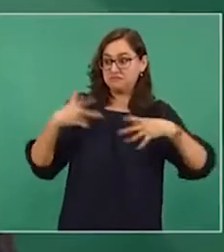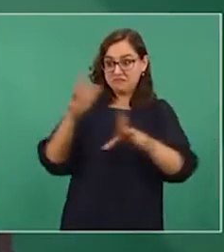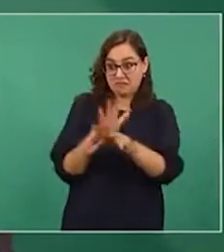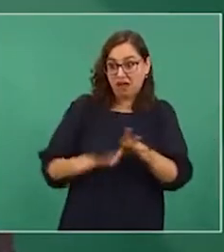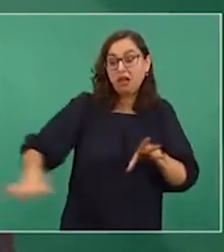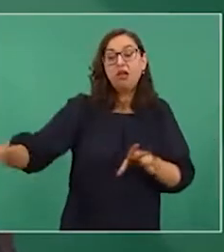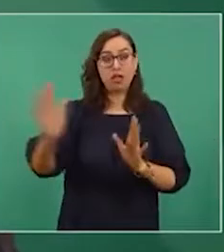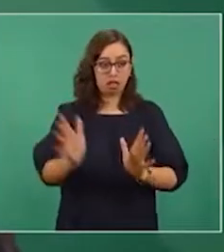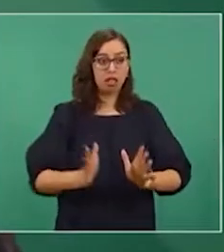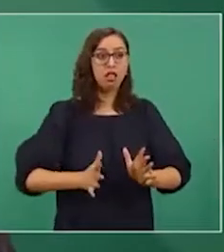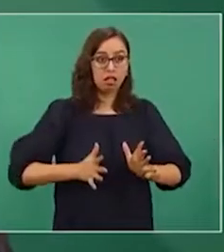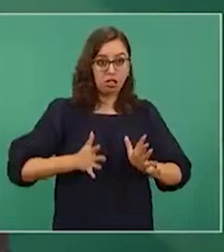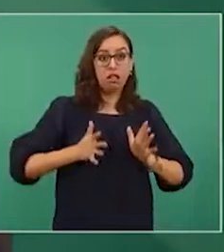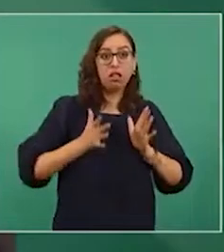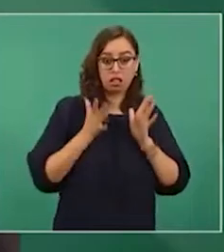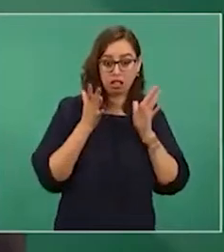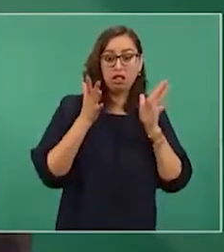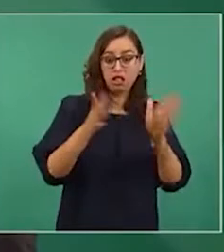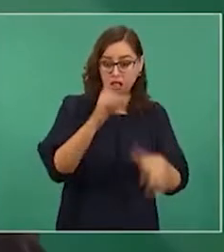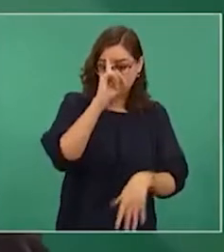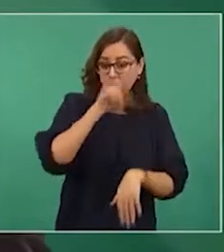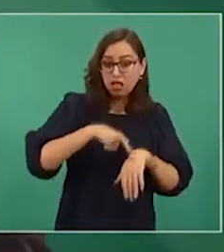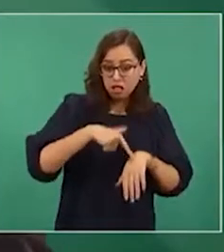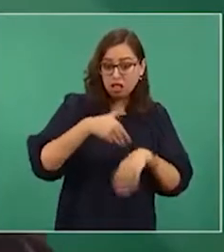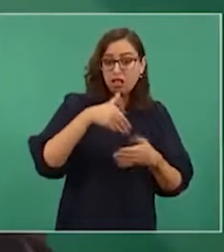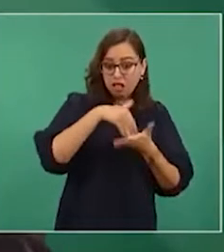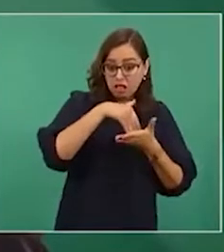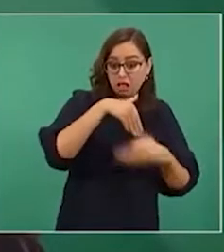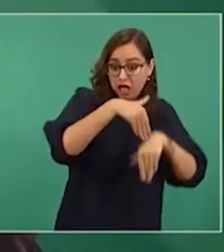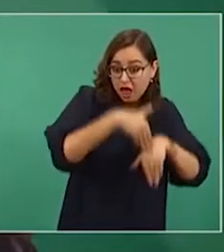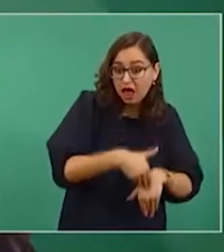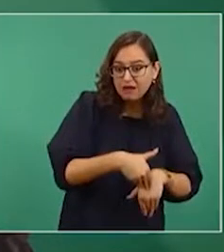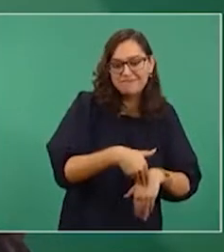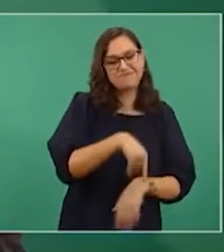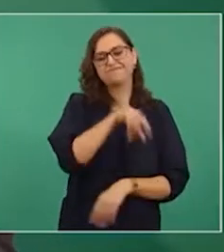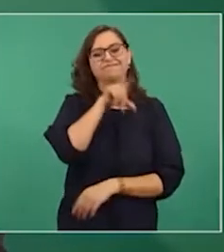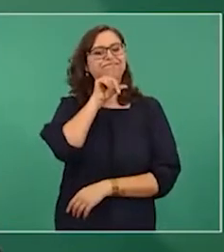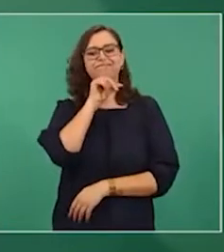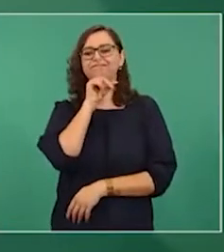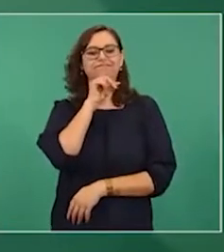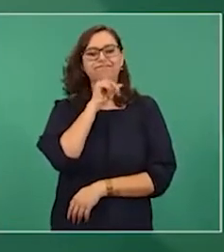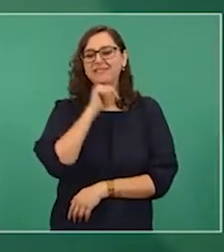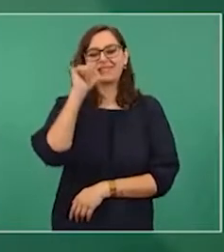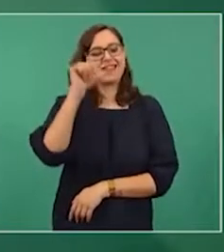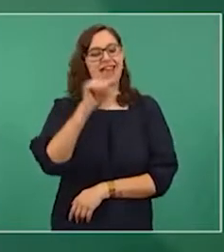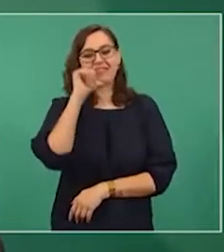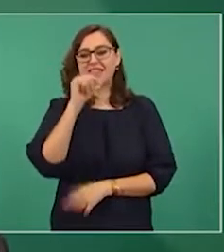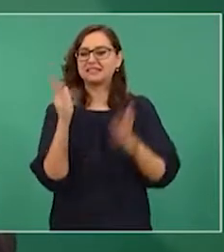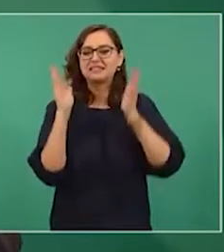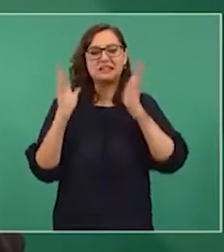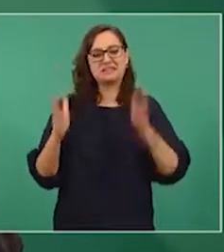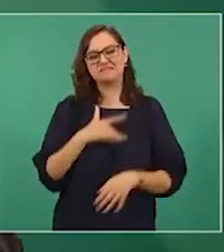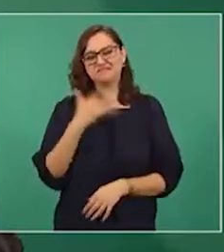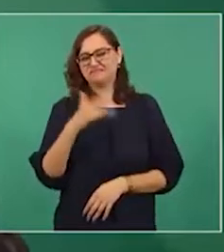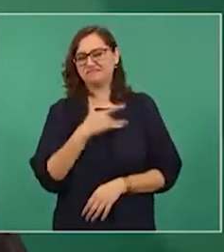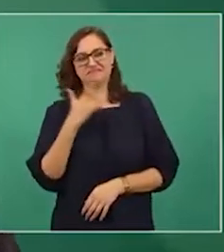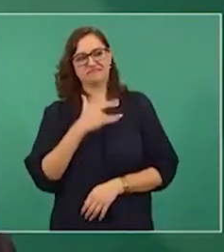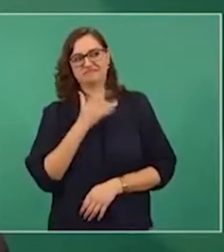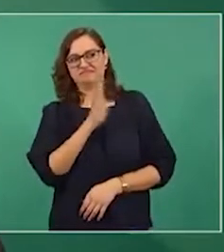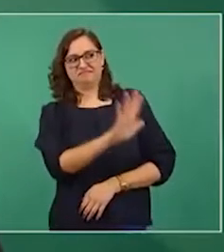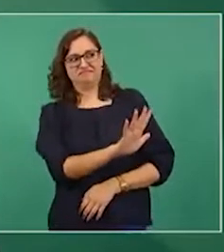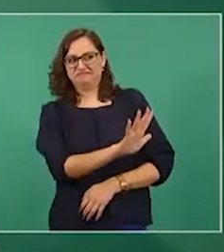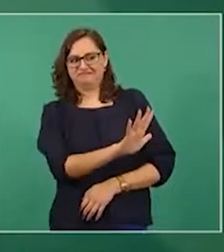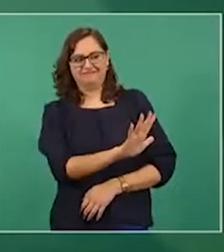por el contrario, ya no se cree todo lo que dicen los medios de comunicación y en redes sociales. Y busca